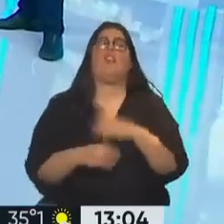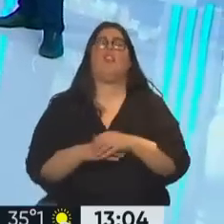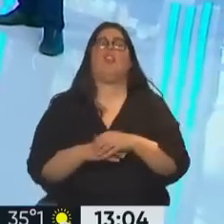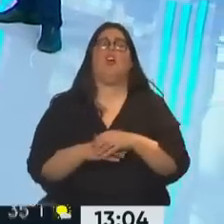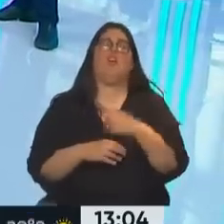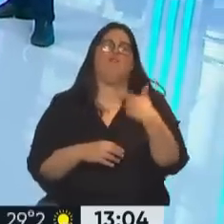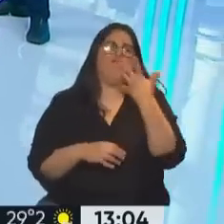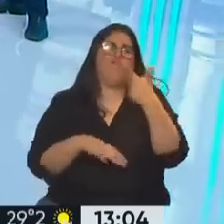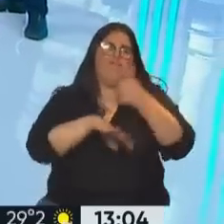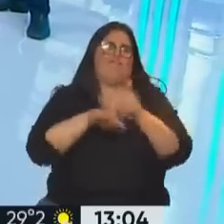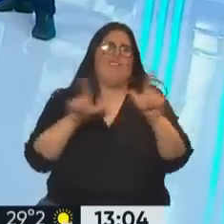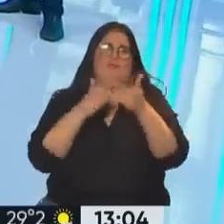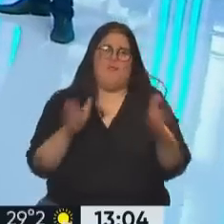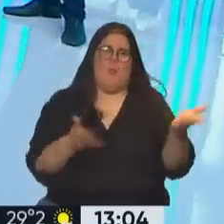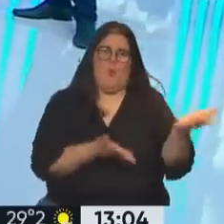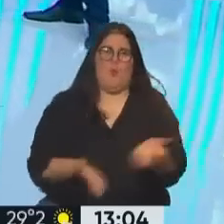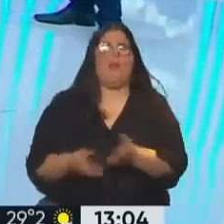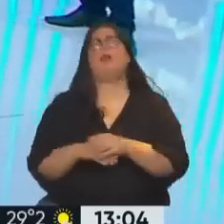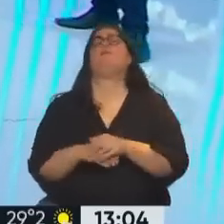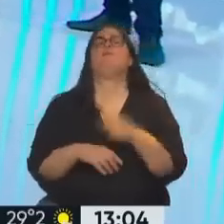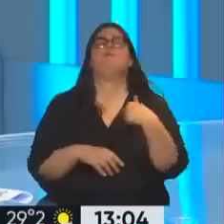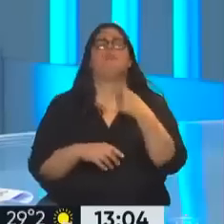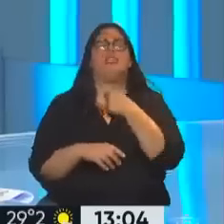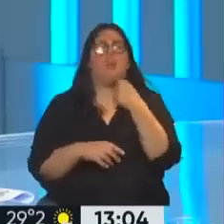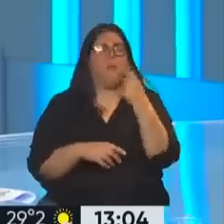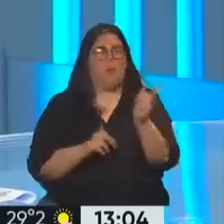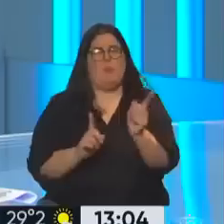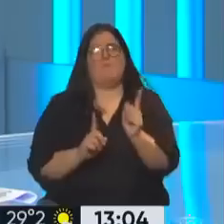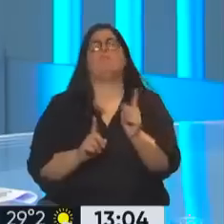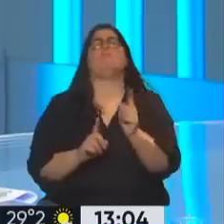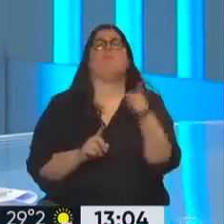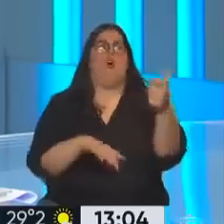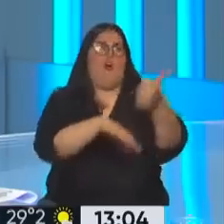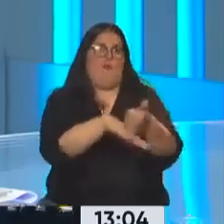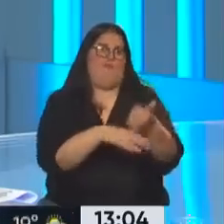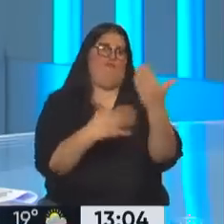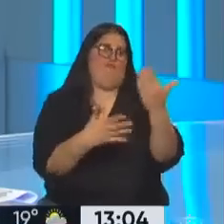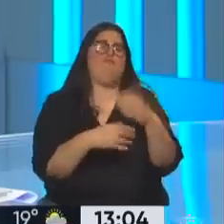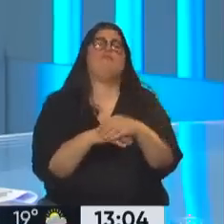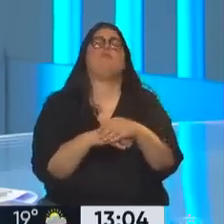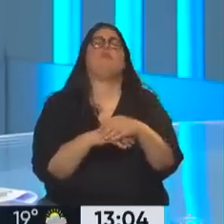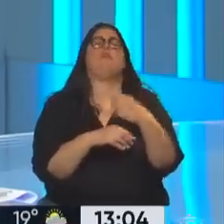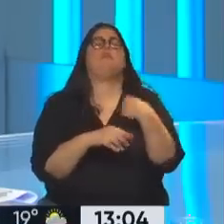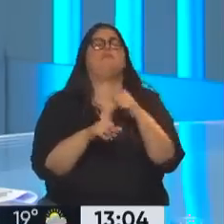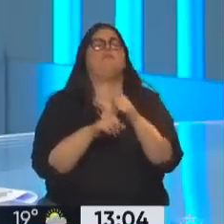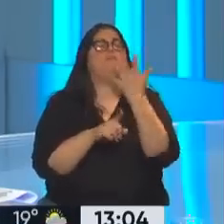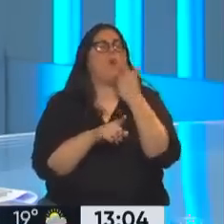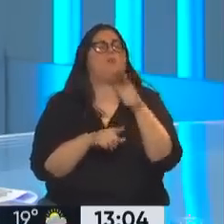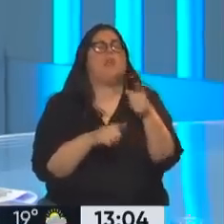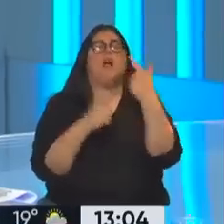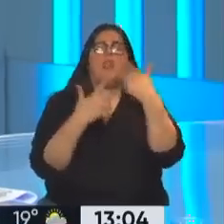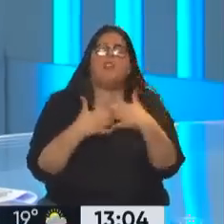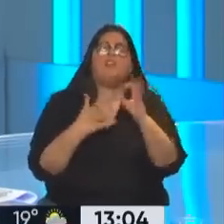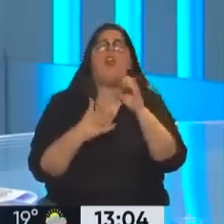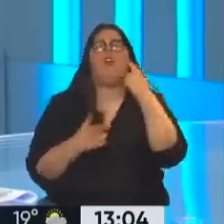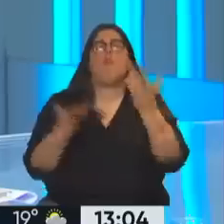tenerlo en la televisión pública. Yo quería preguntarle justamente en ese sentido, y aprovechando obviamente su presencia, hacer una suerte de balance o de reflexión en torno a